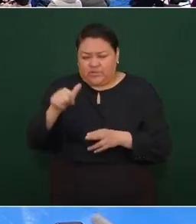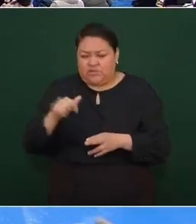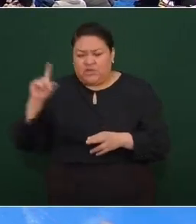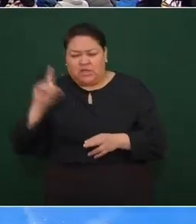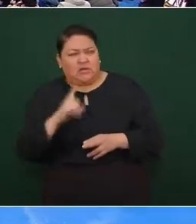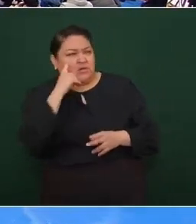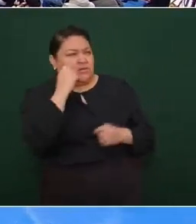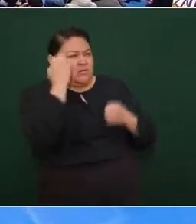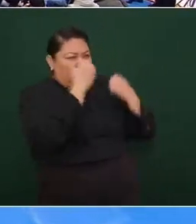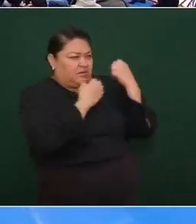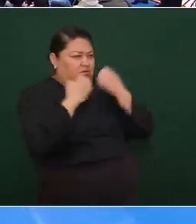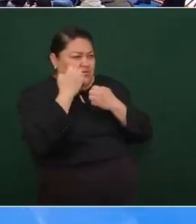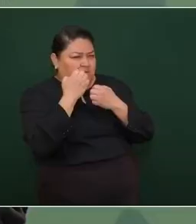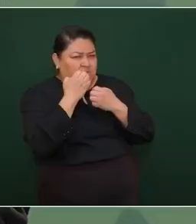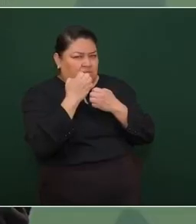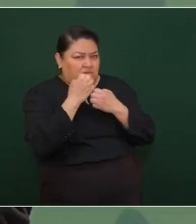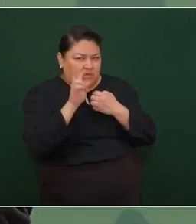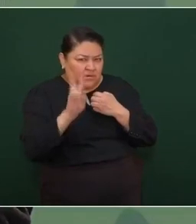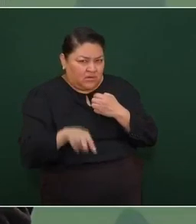valen seis mil millones.